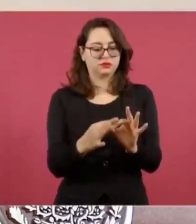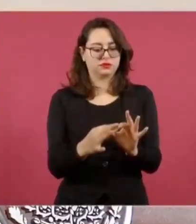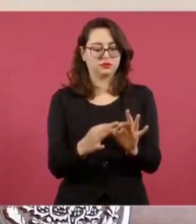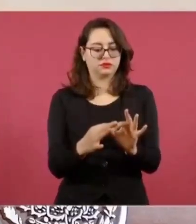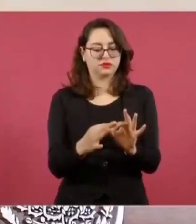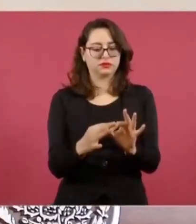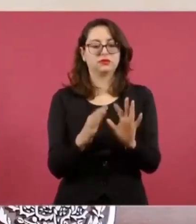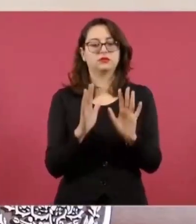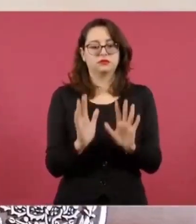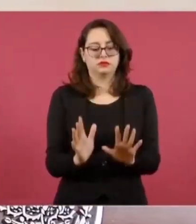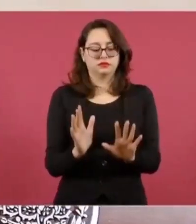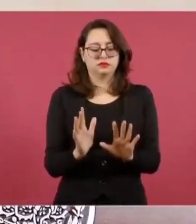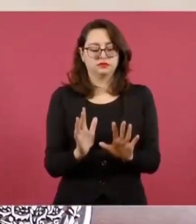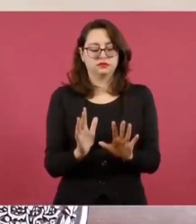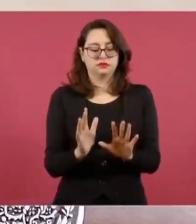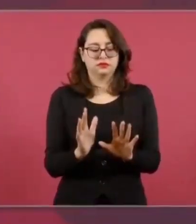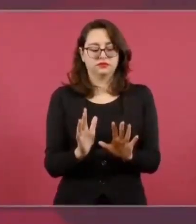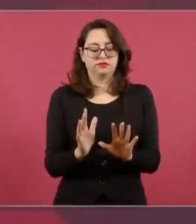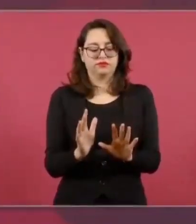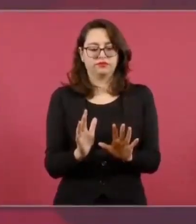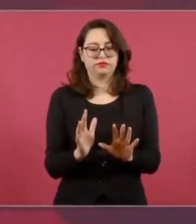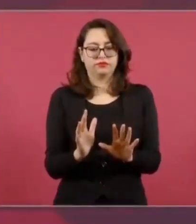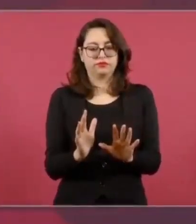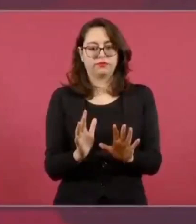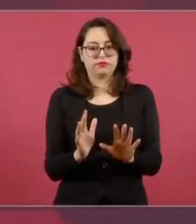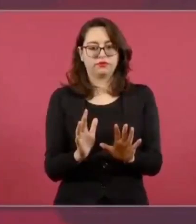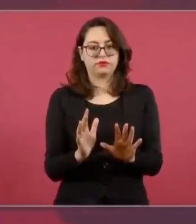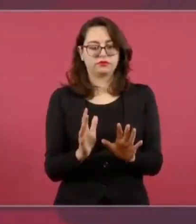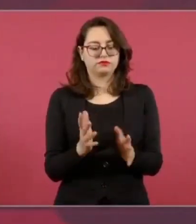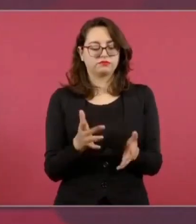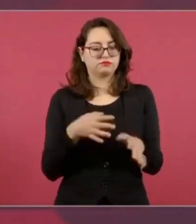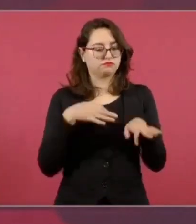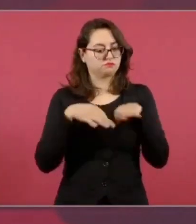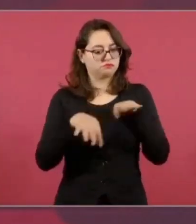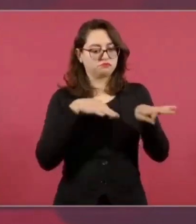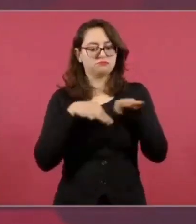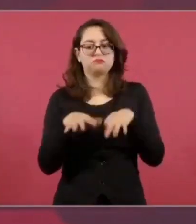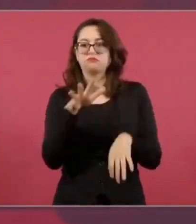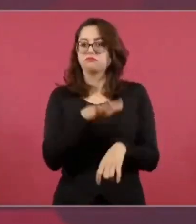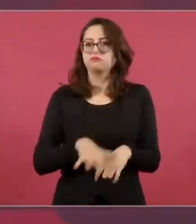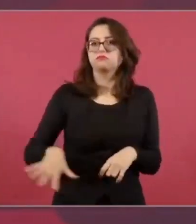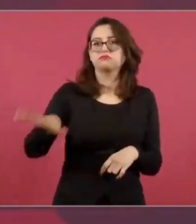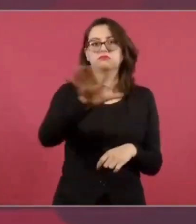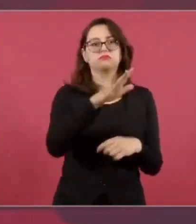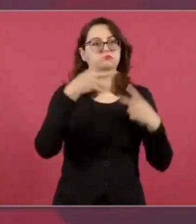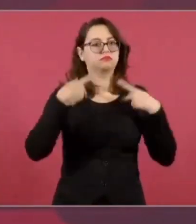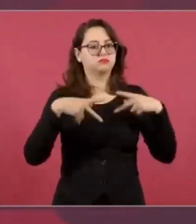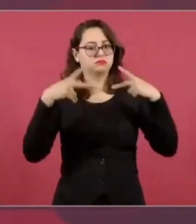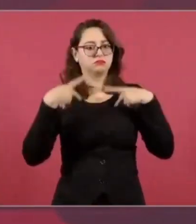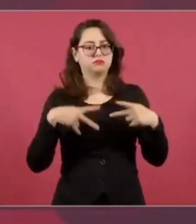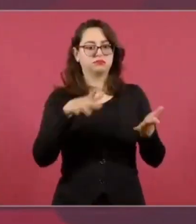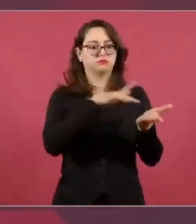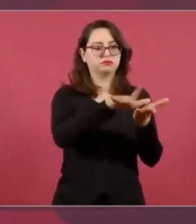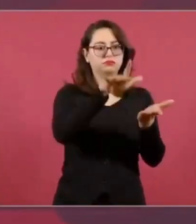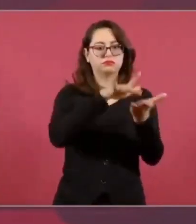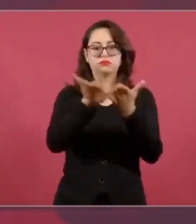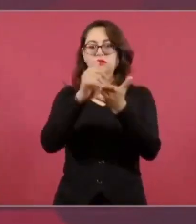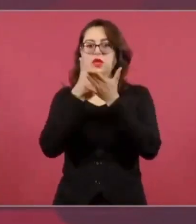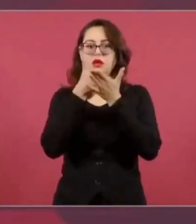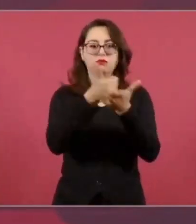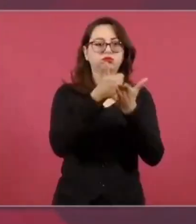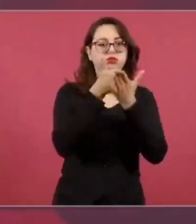ayudando al pueblo, consolidar